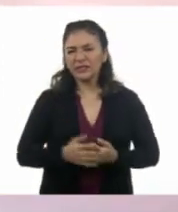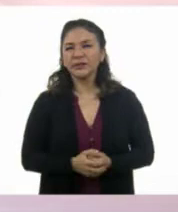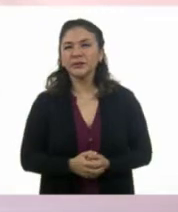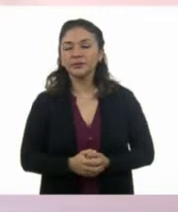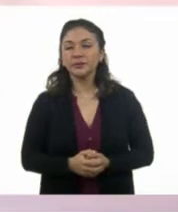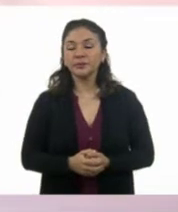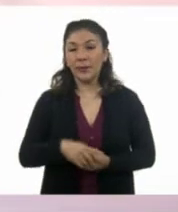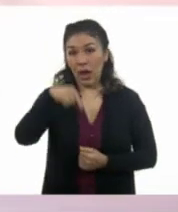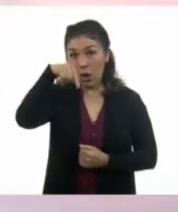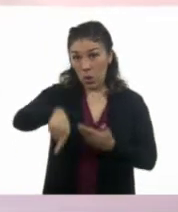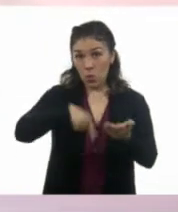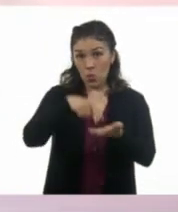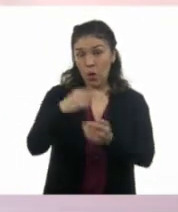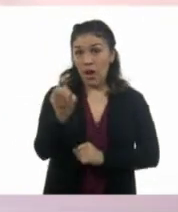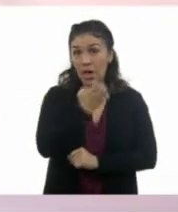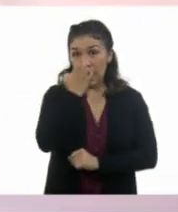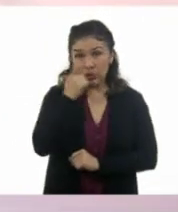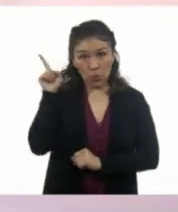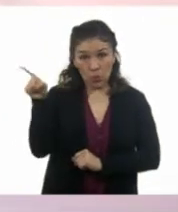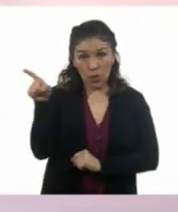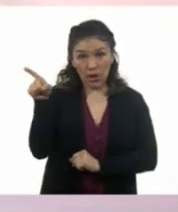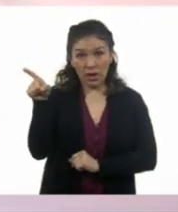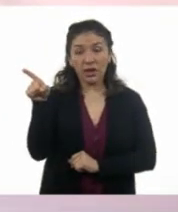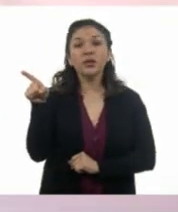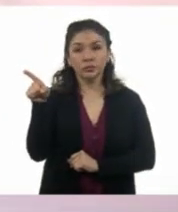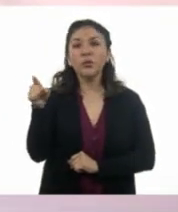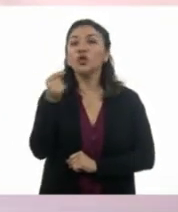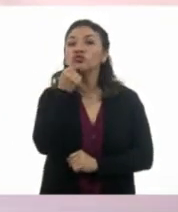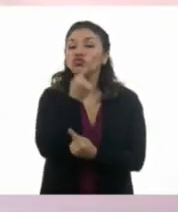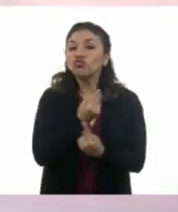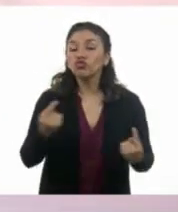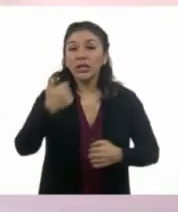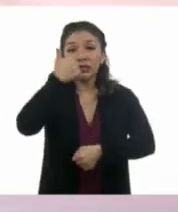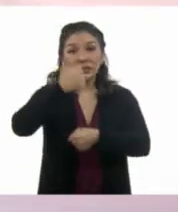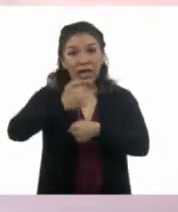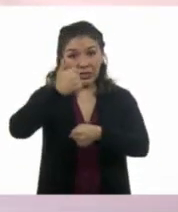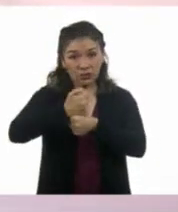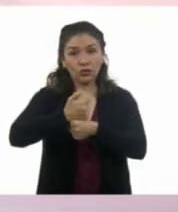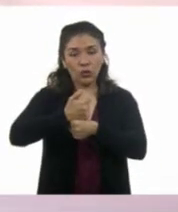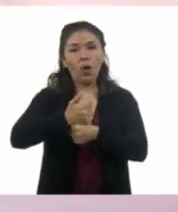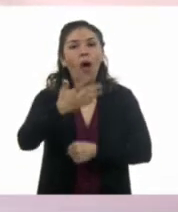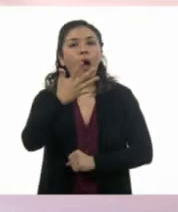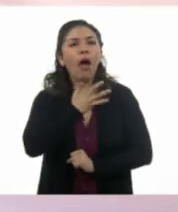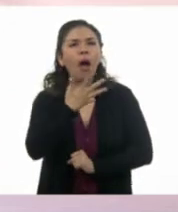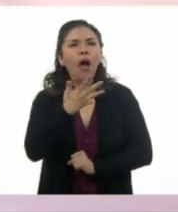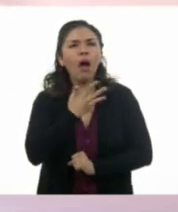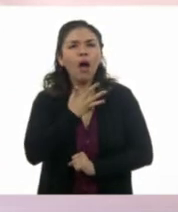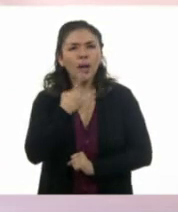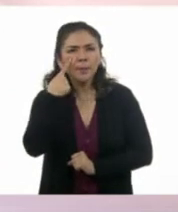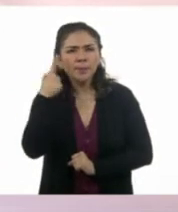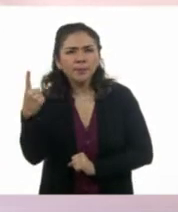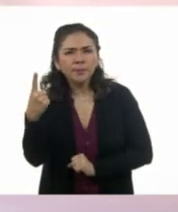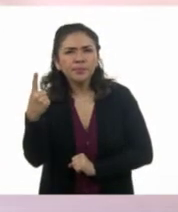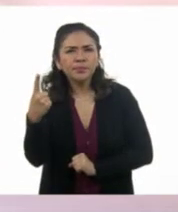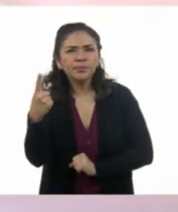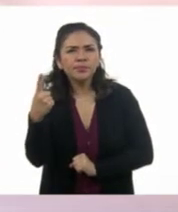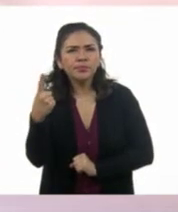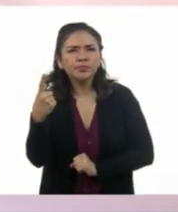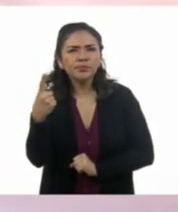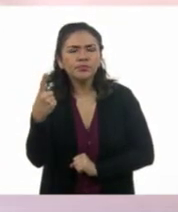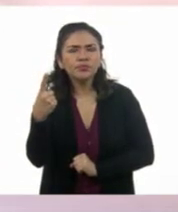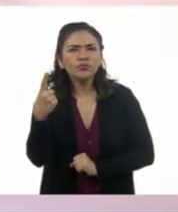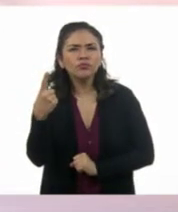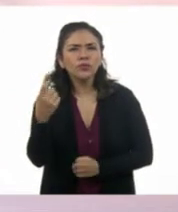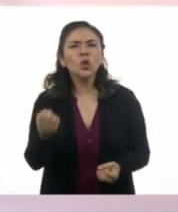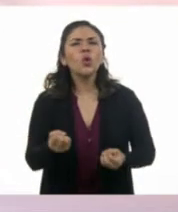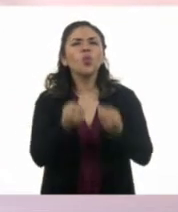En esta escuela, los niños de sexto año tienen... ¿O qué cantidad tienen